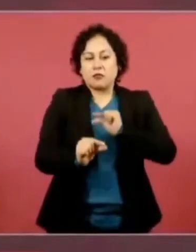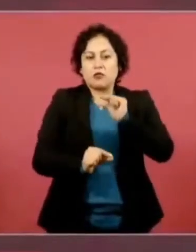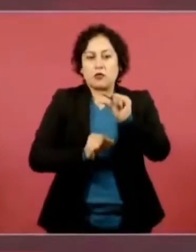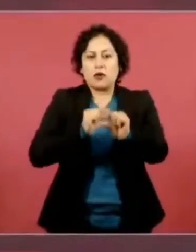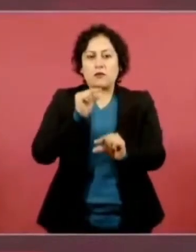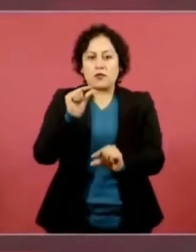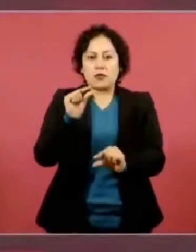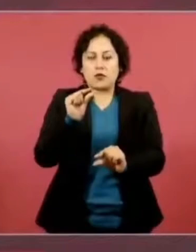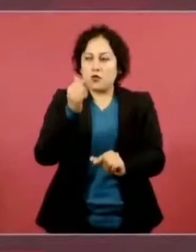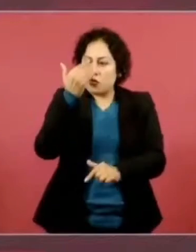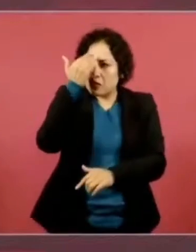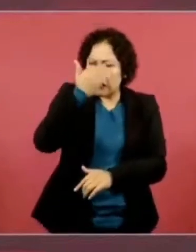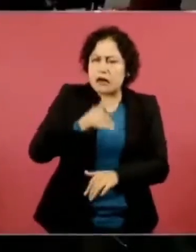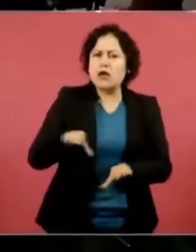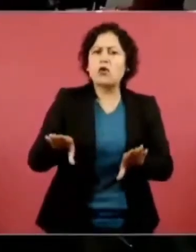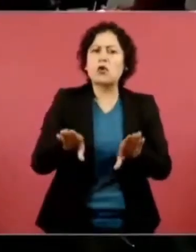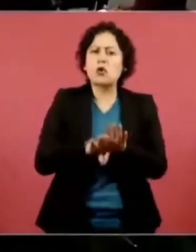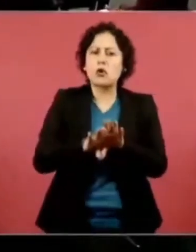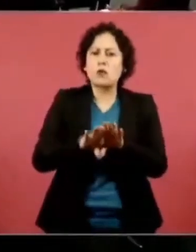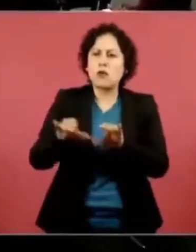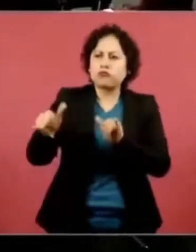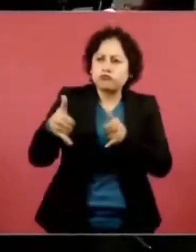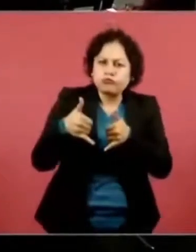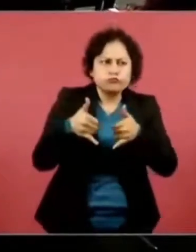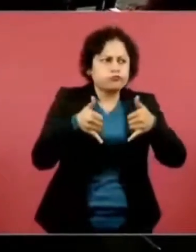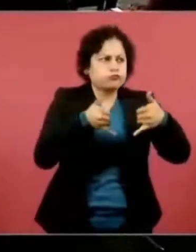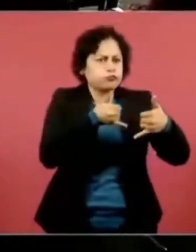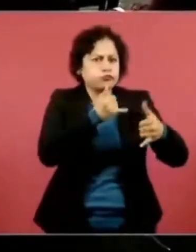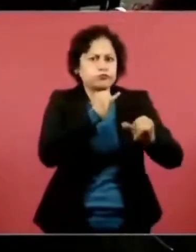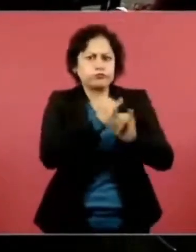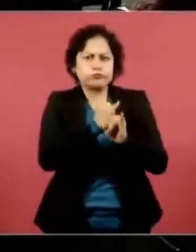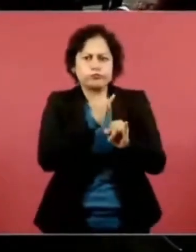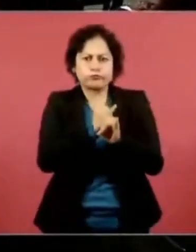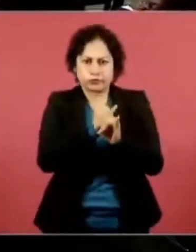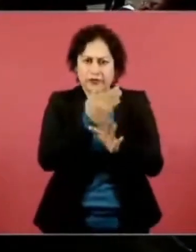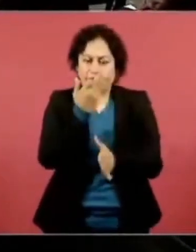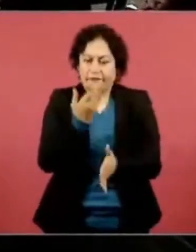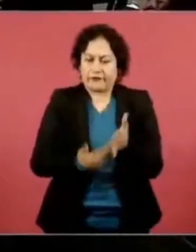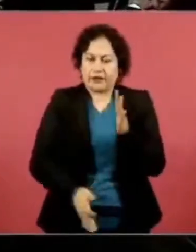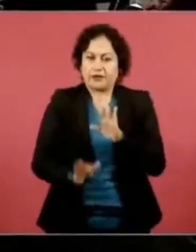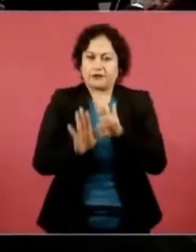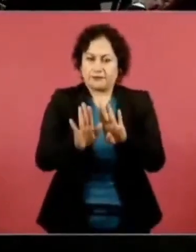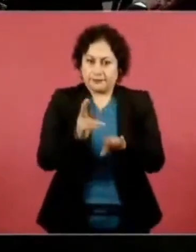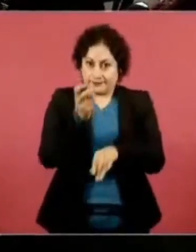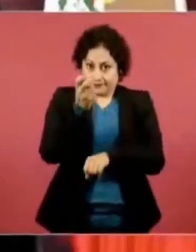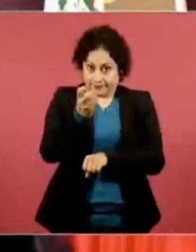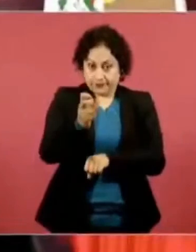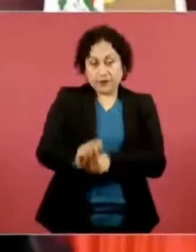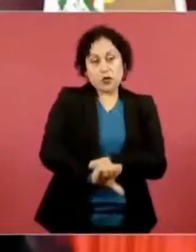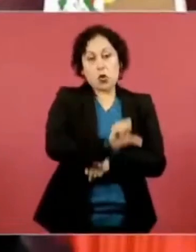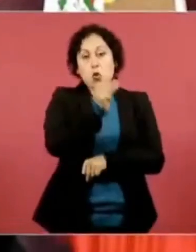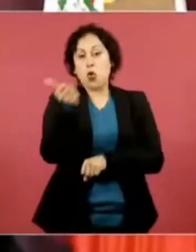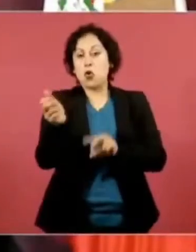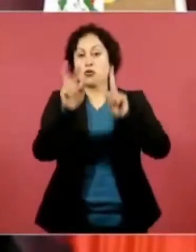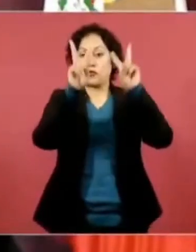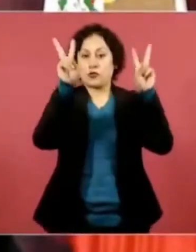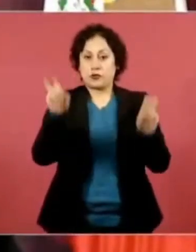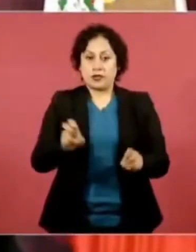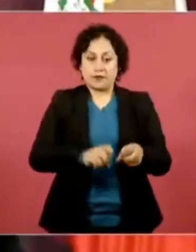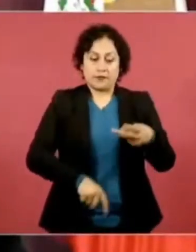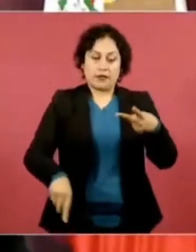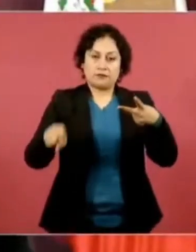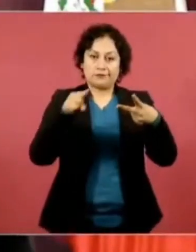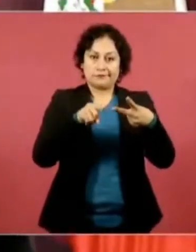Entonces, vamos a ver eso, vamos a ver también un tema muy importante que tiene que ver con derechos humanos, que es